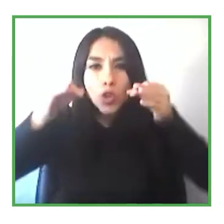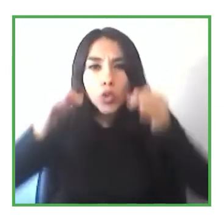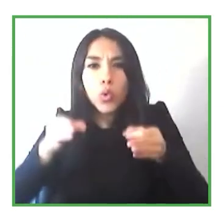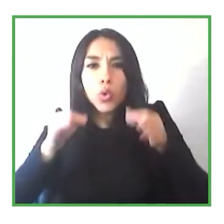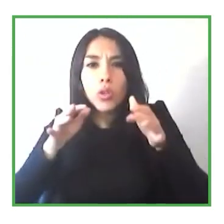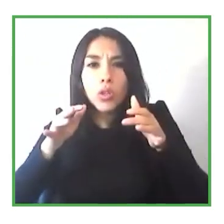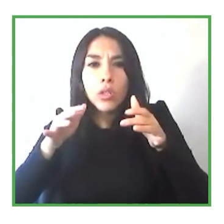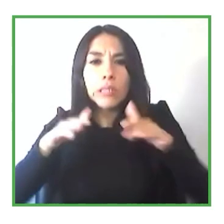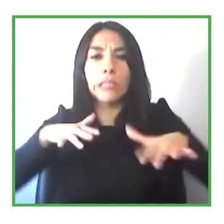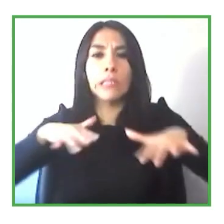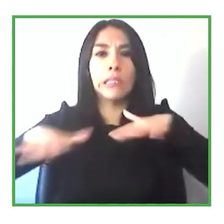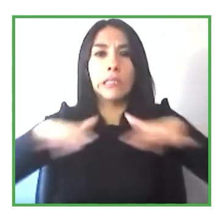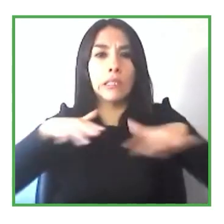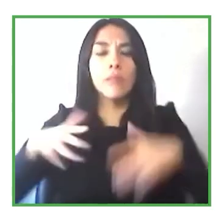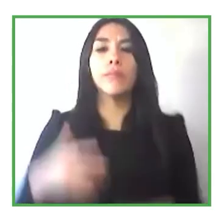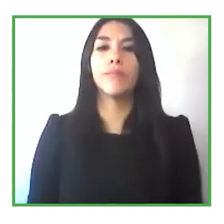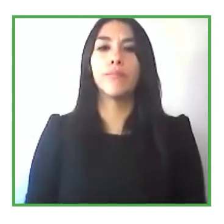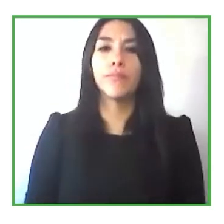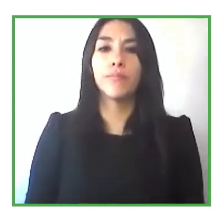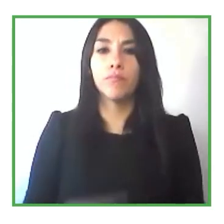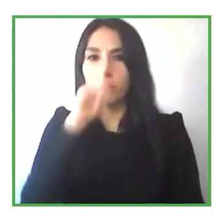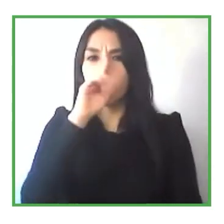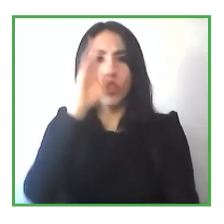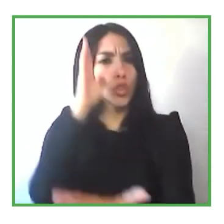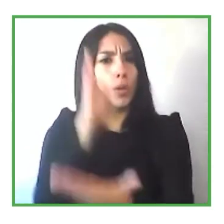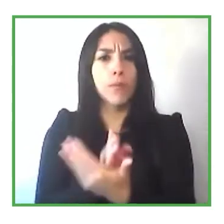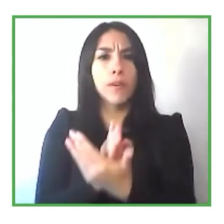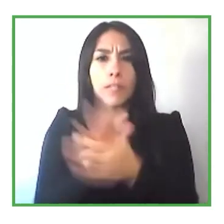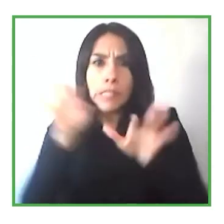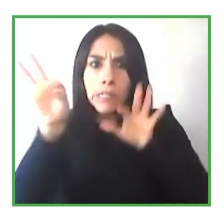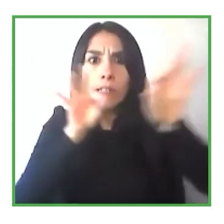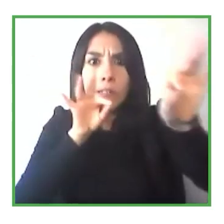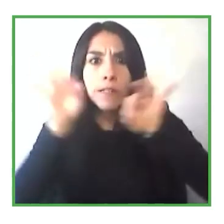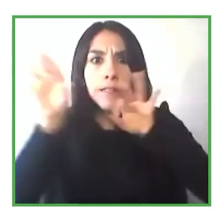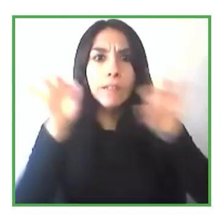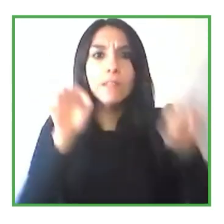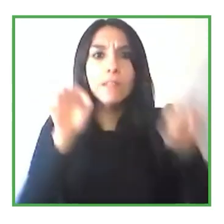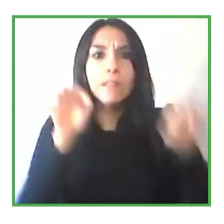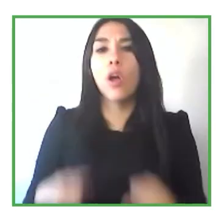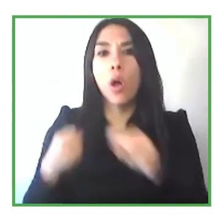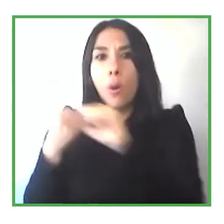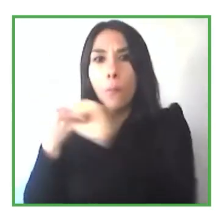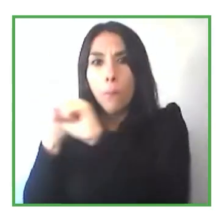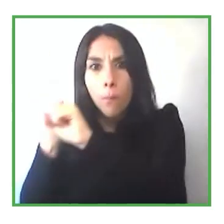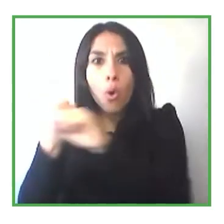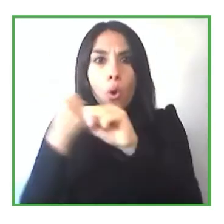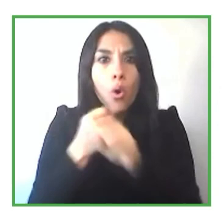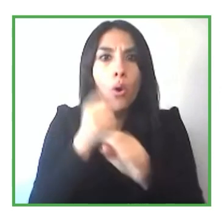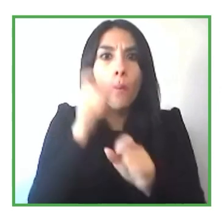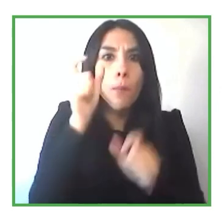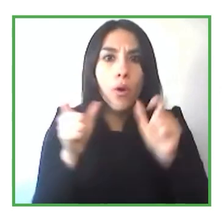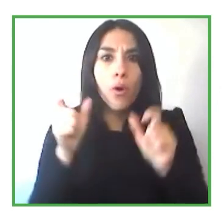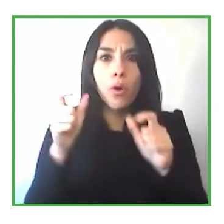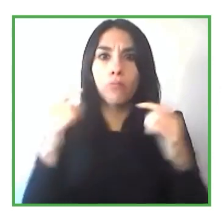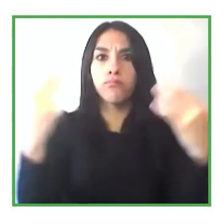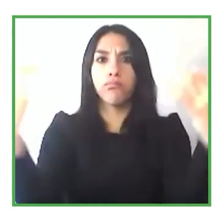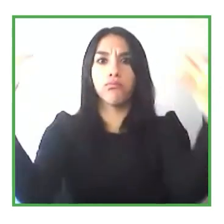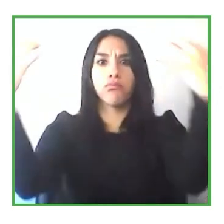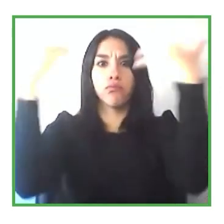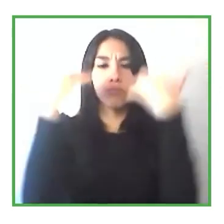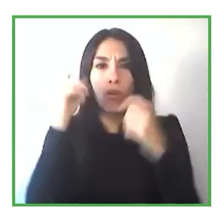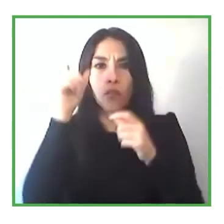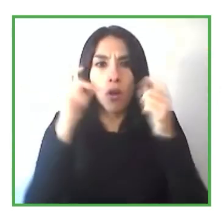traer a los stakeholders a estos trabajos y ver realmente qué es necesario para entregar